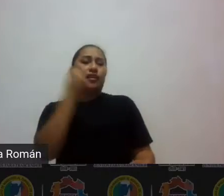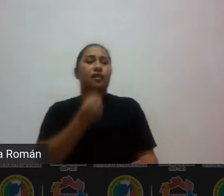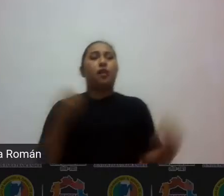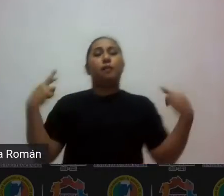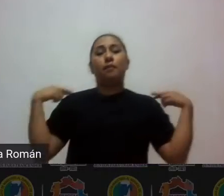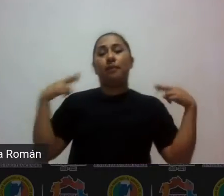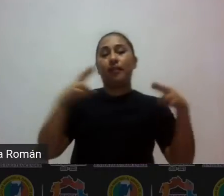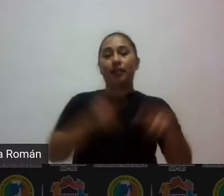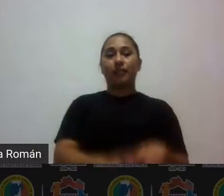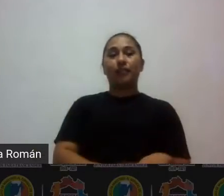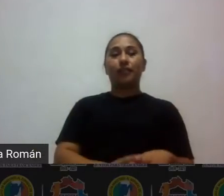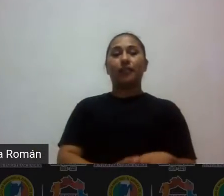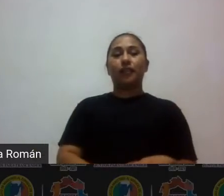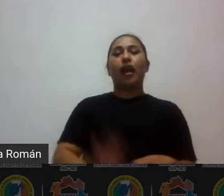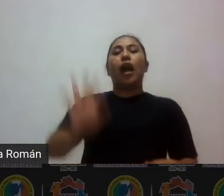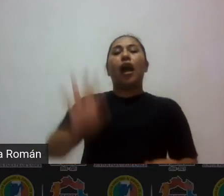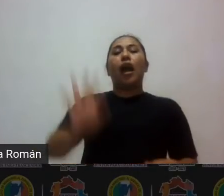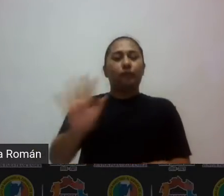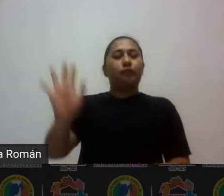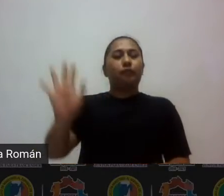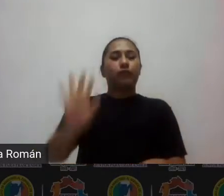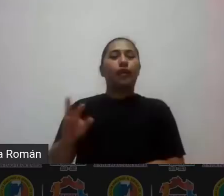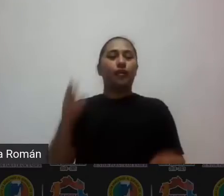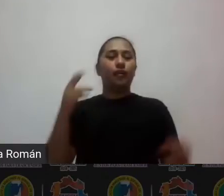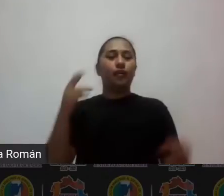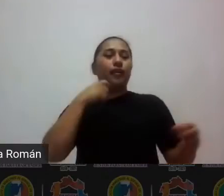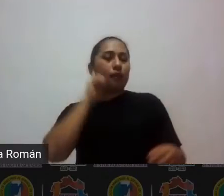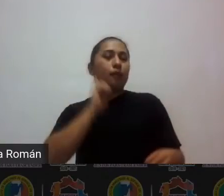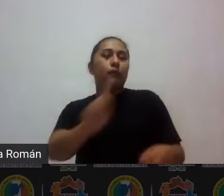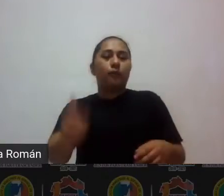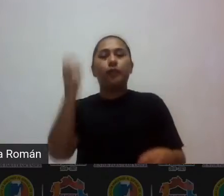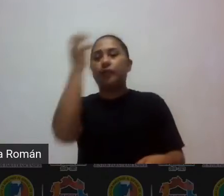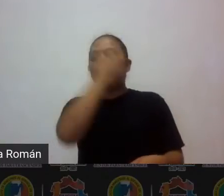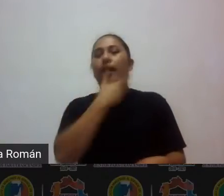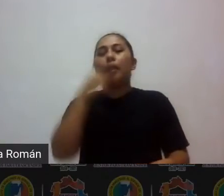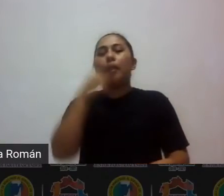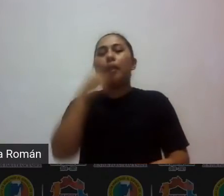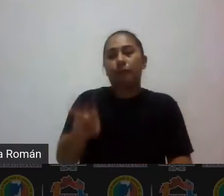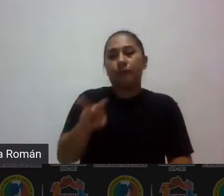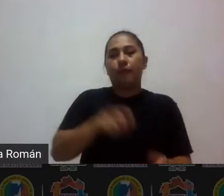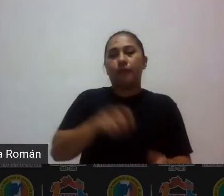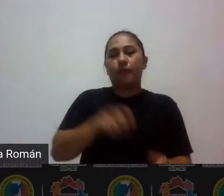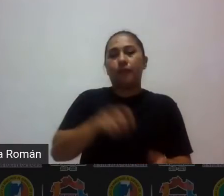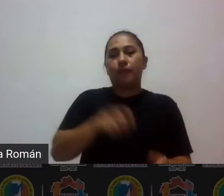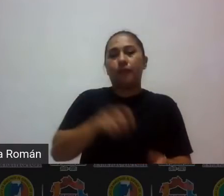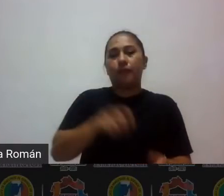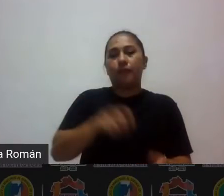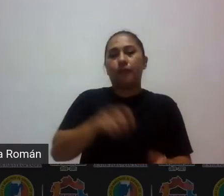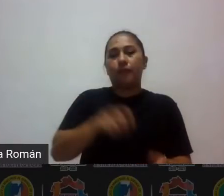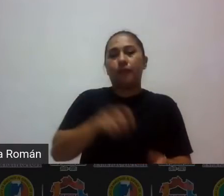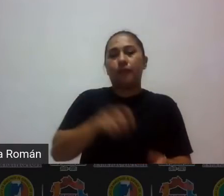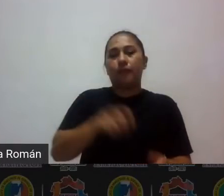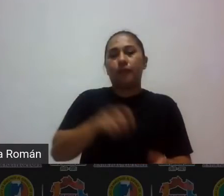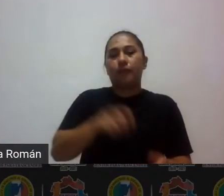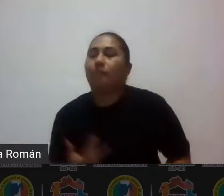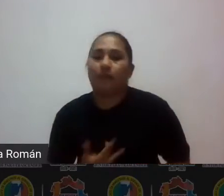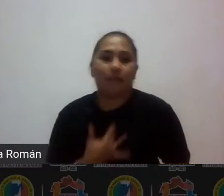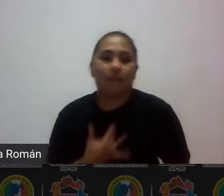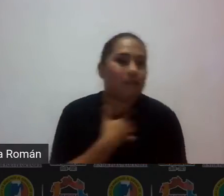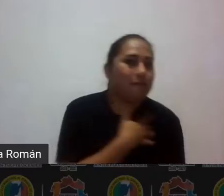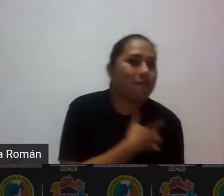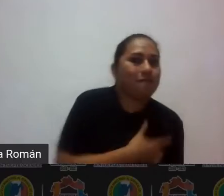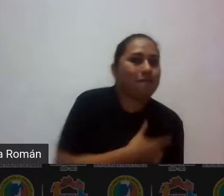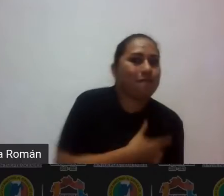si por ahí me dicen la señora evaluación es verdad es verdad soy una apasionada de la evaluación desde hace más de 25 años